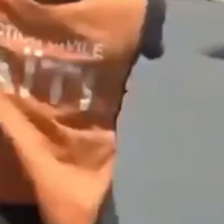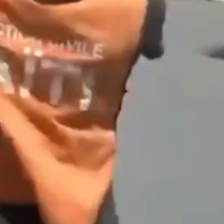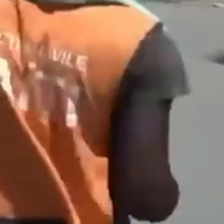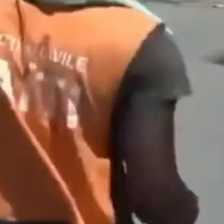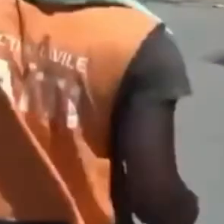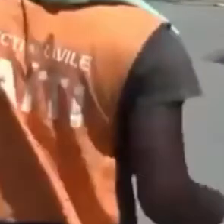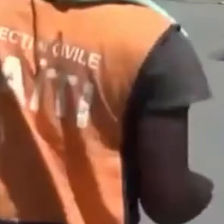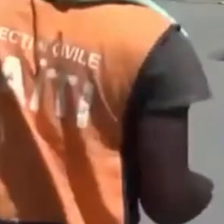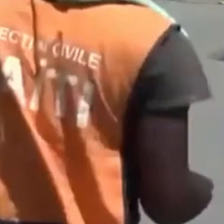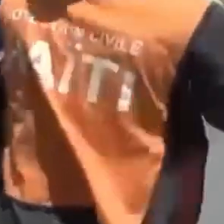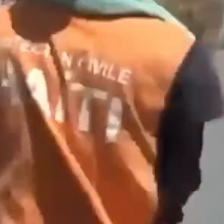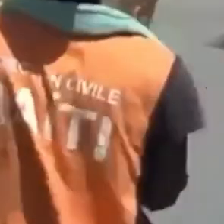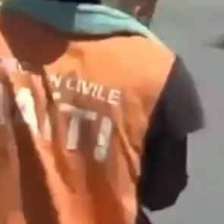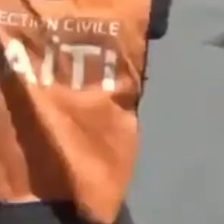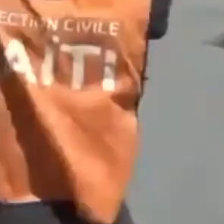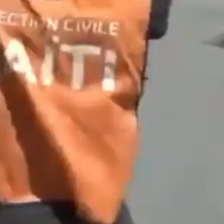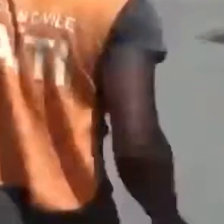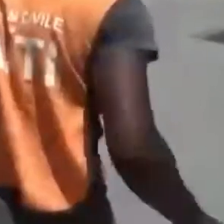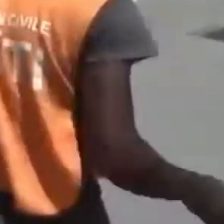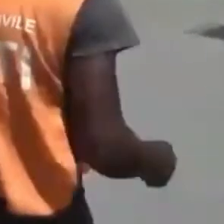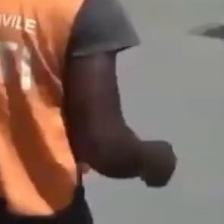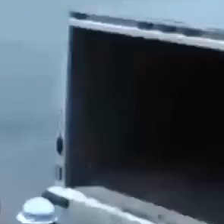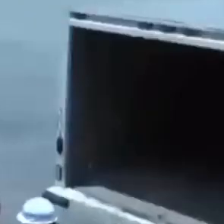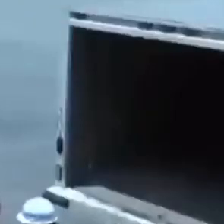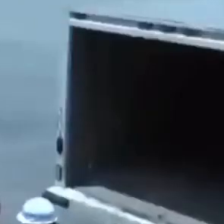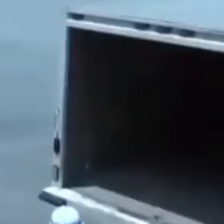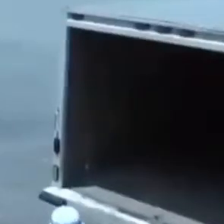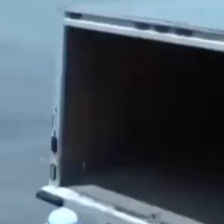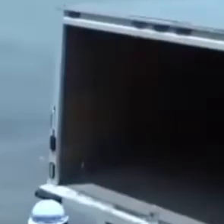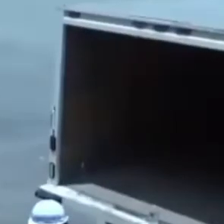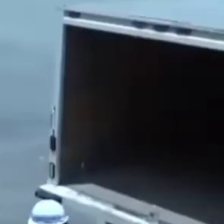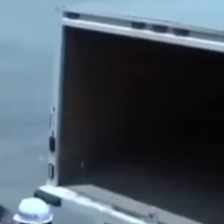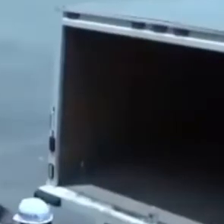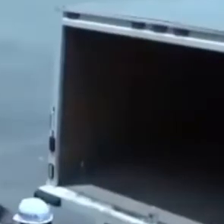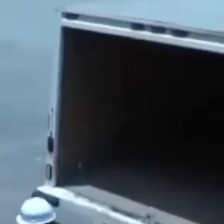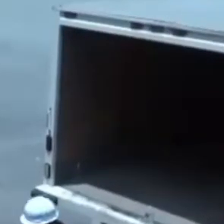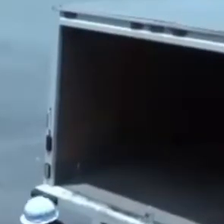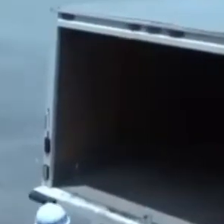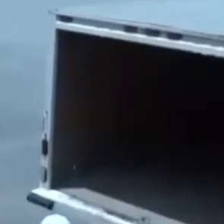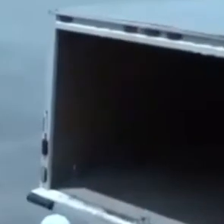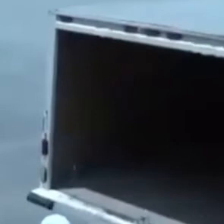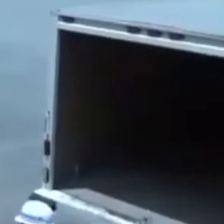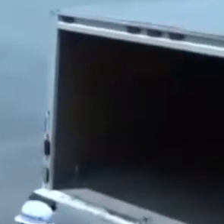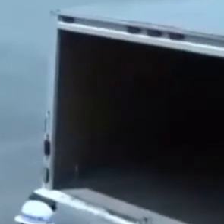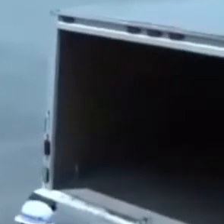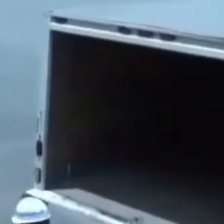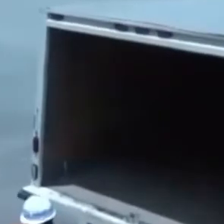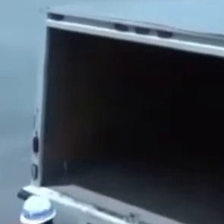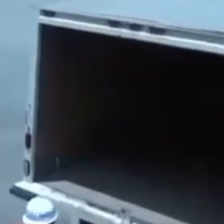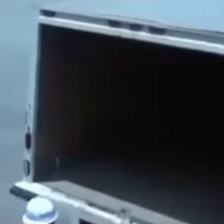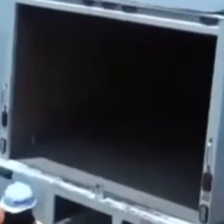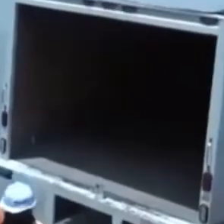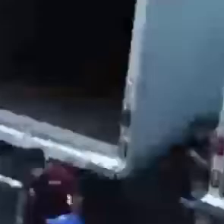Los ataques habrían impedido la llegada y descarga del cargamento de víveres que se envió a la nación caribeña, que vive una intensa crisis económica,